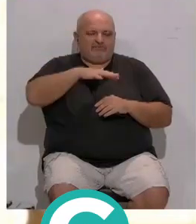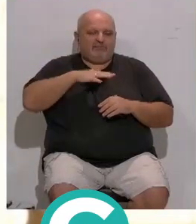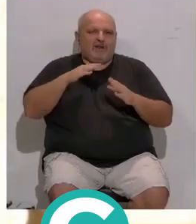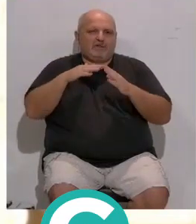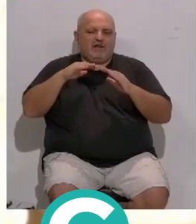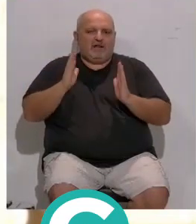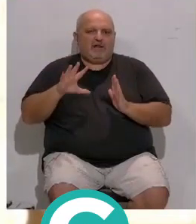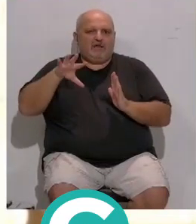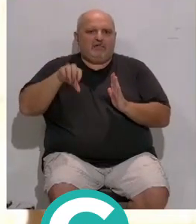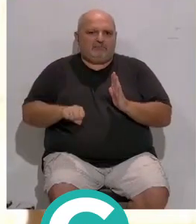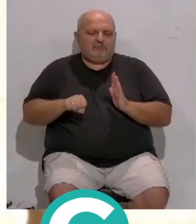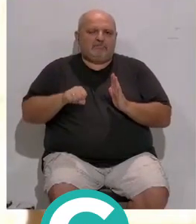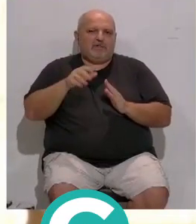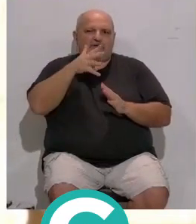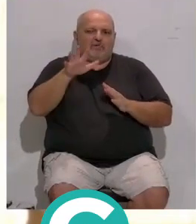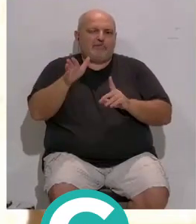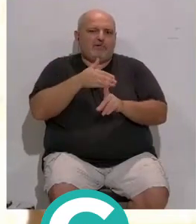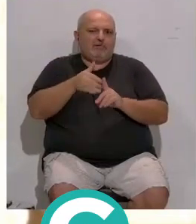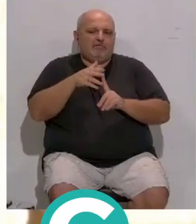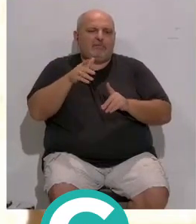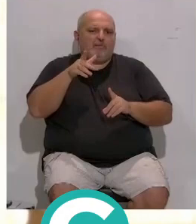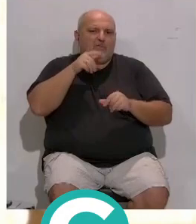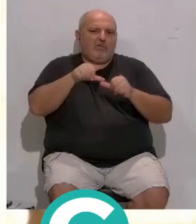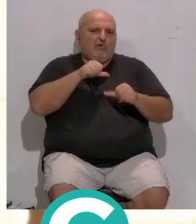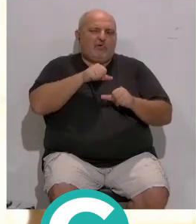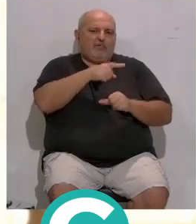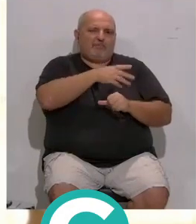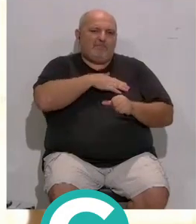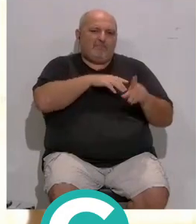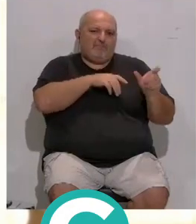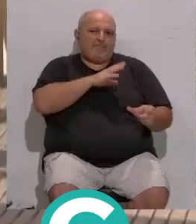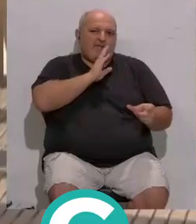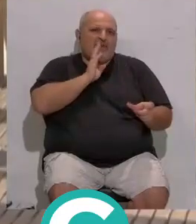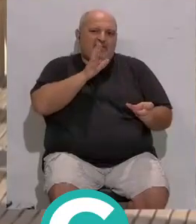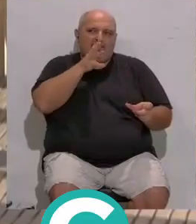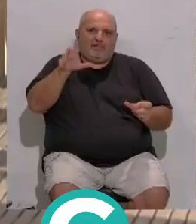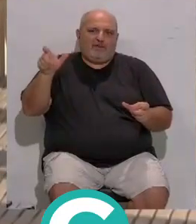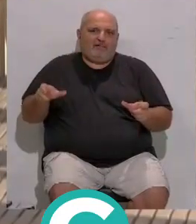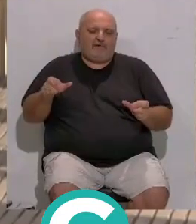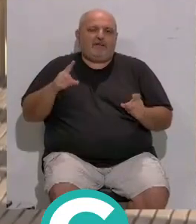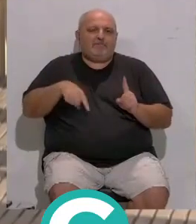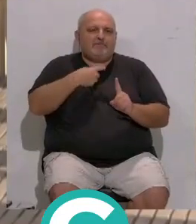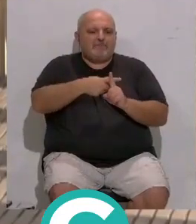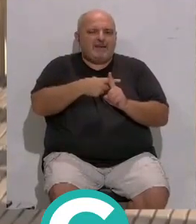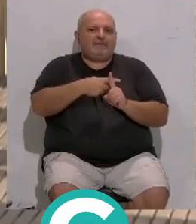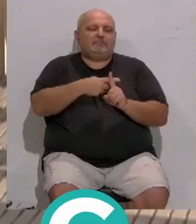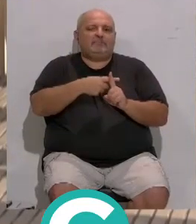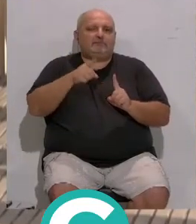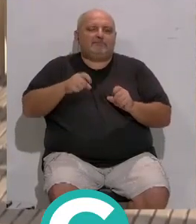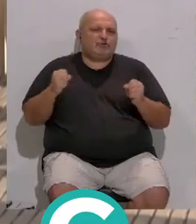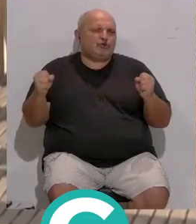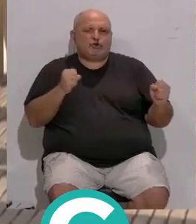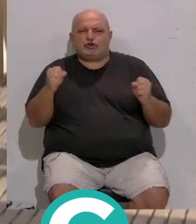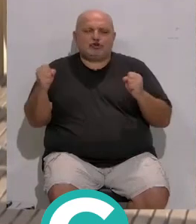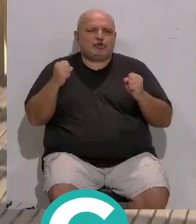domicilio familiar... ...después de la denuncia de malos tratos... ...presentada en comisaría por su propia madre... ...a lo que se suma también... ...que se resistió